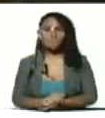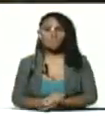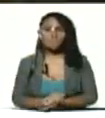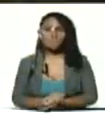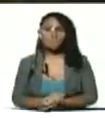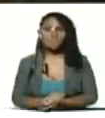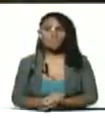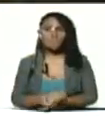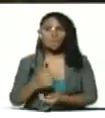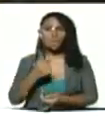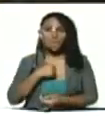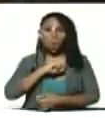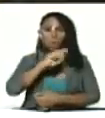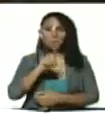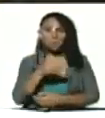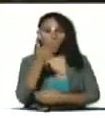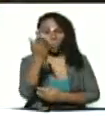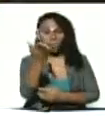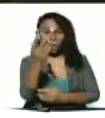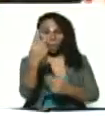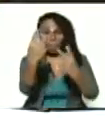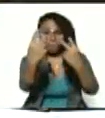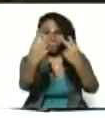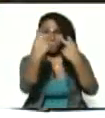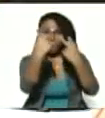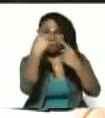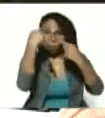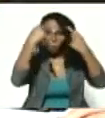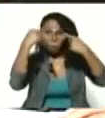yo le pregunto a sinceramente míreme los ojos